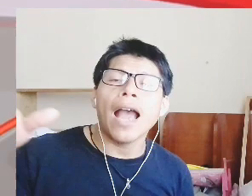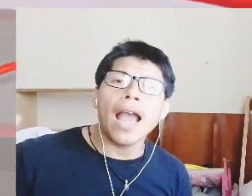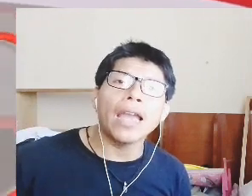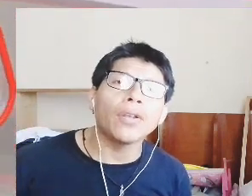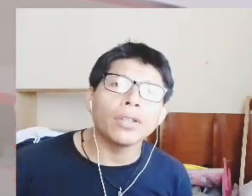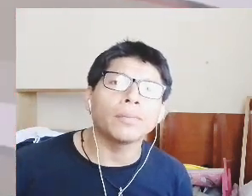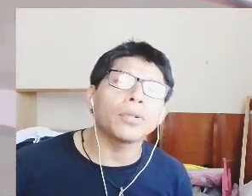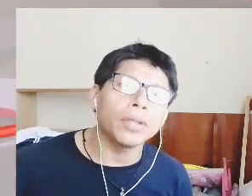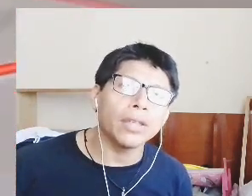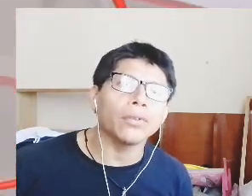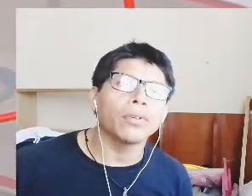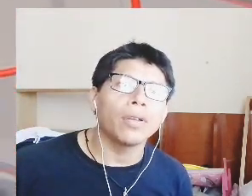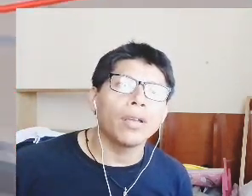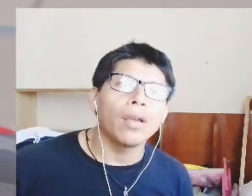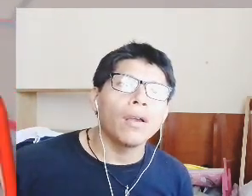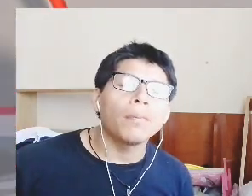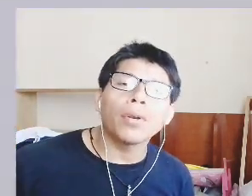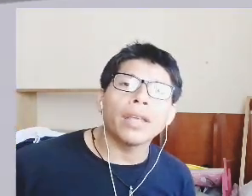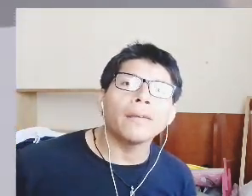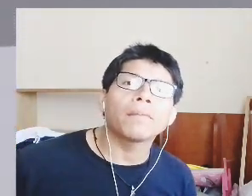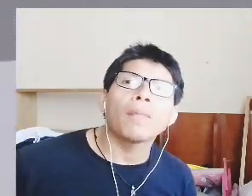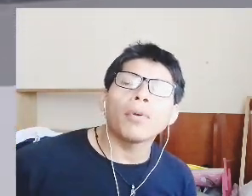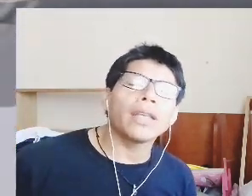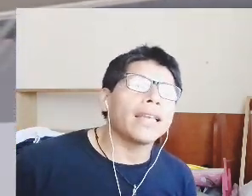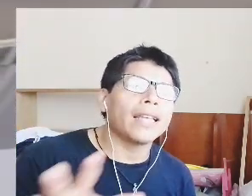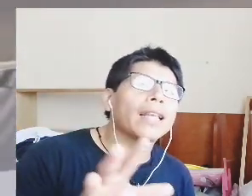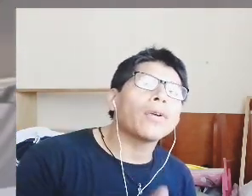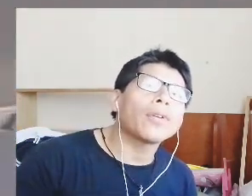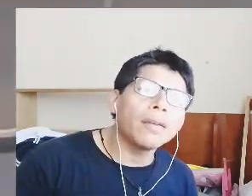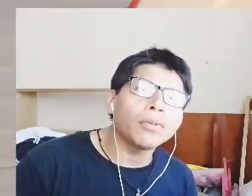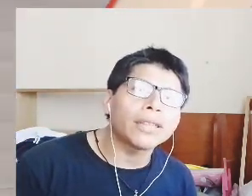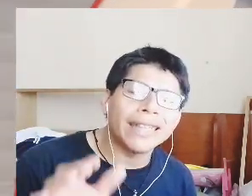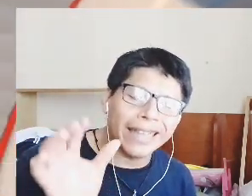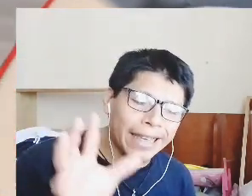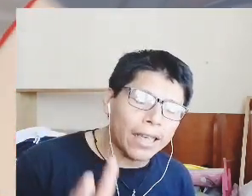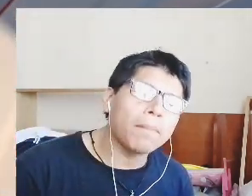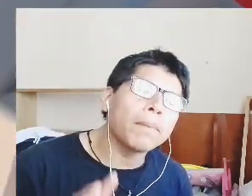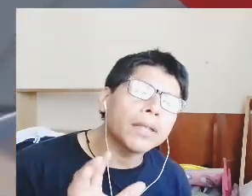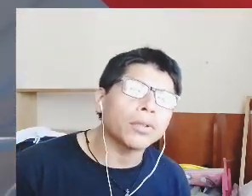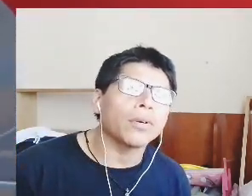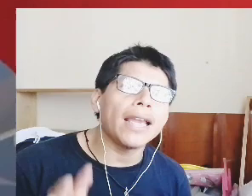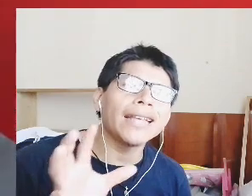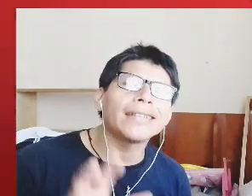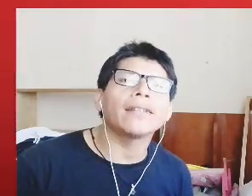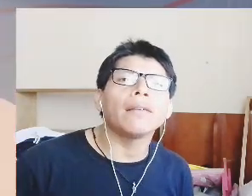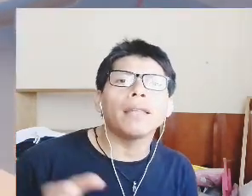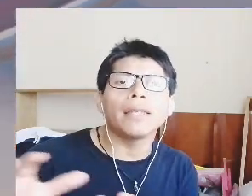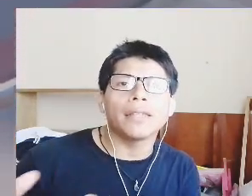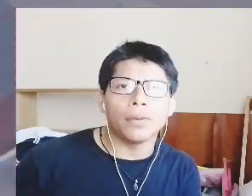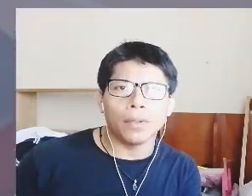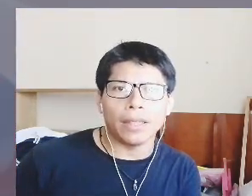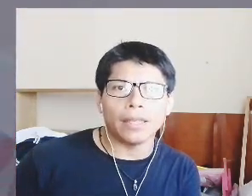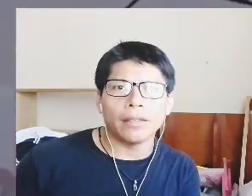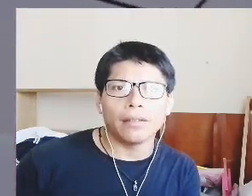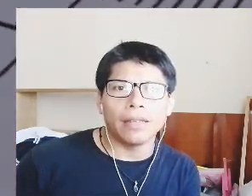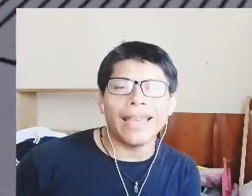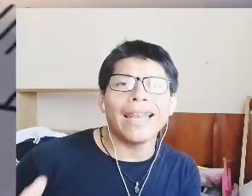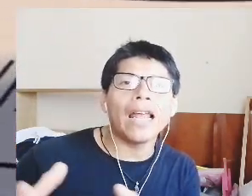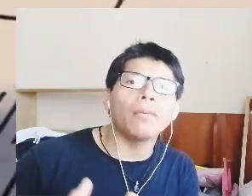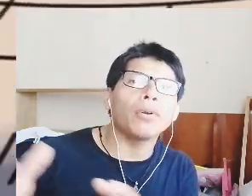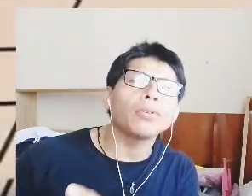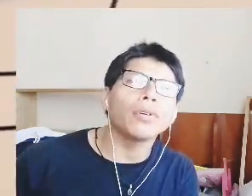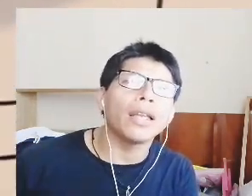también ha ido disminuyendo ¿por qué? porque recordemos que quien empezó este tema de inseguridad